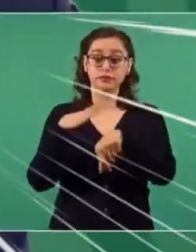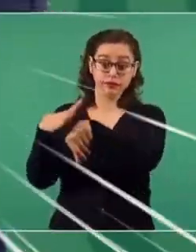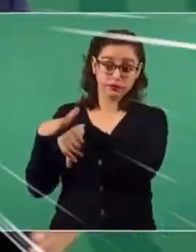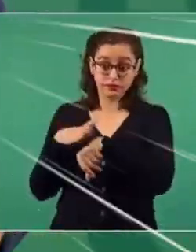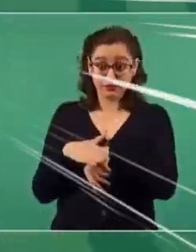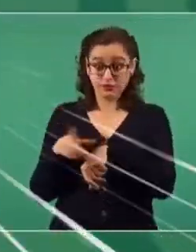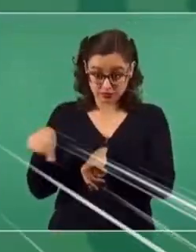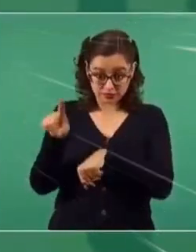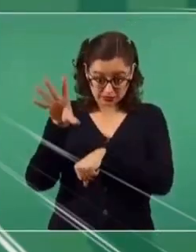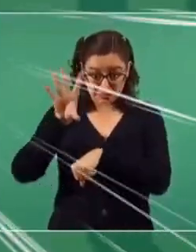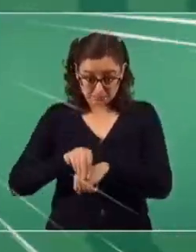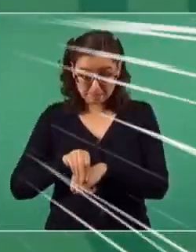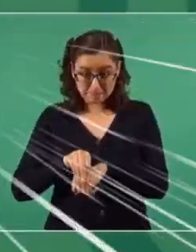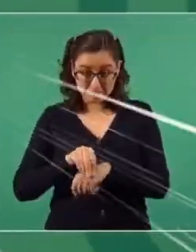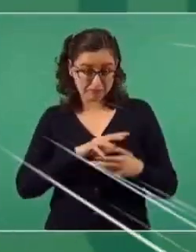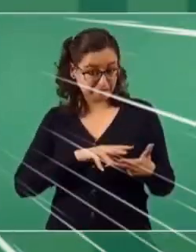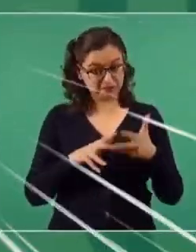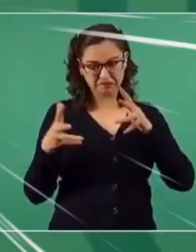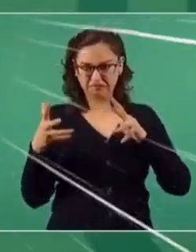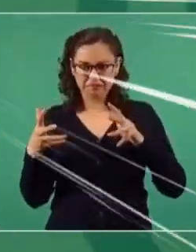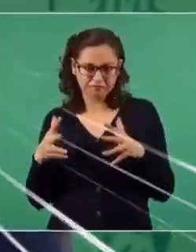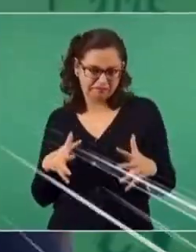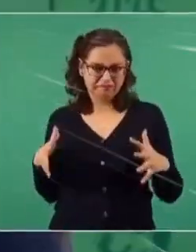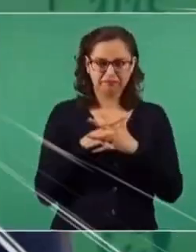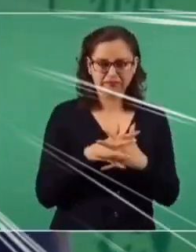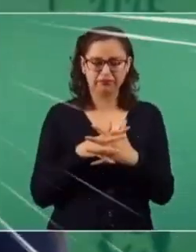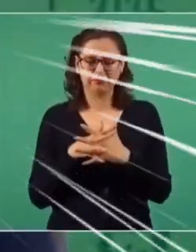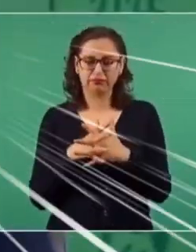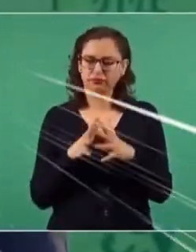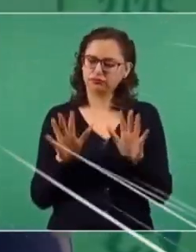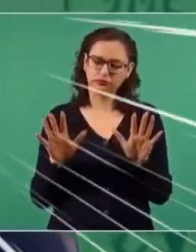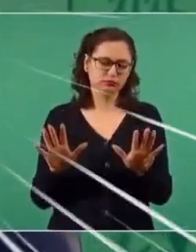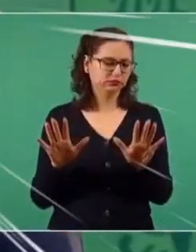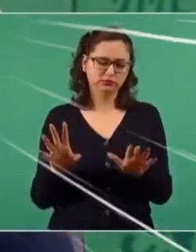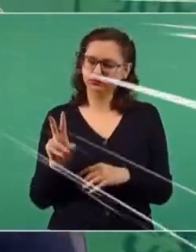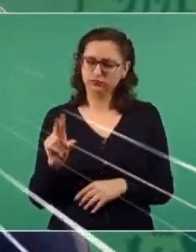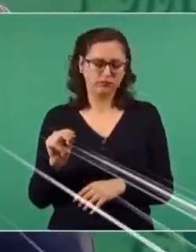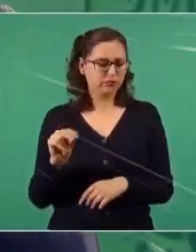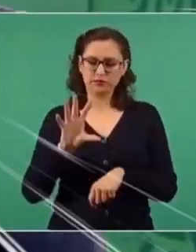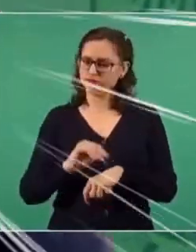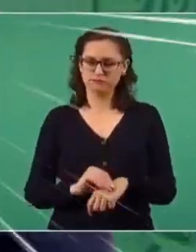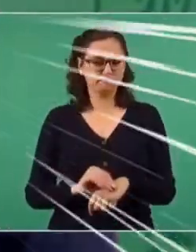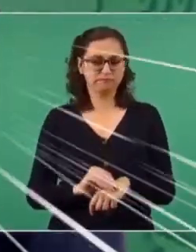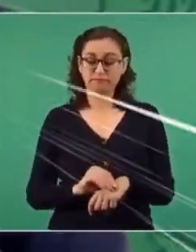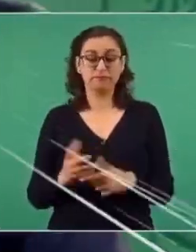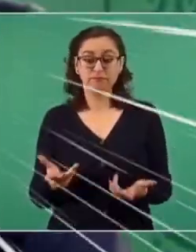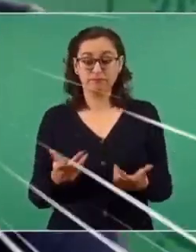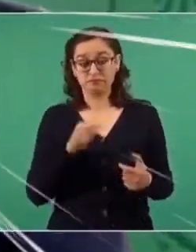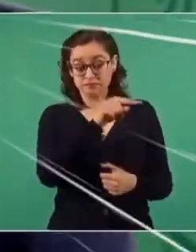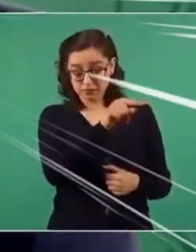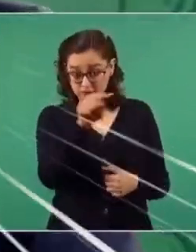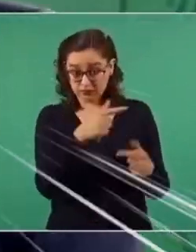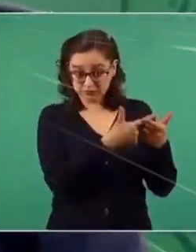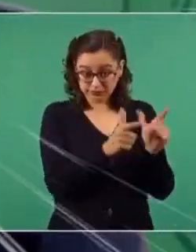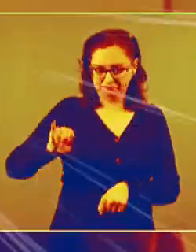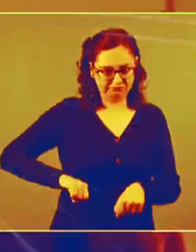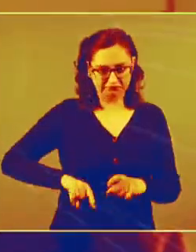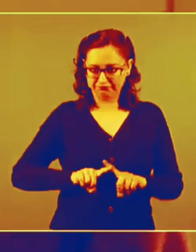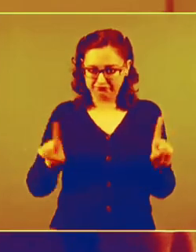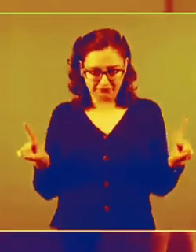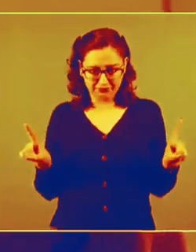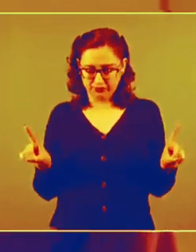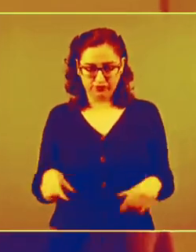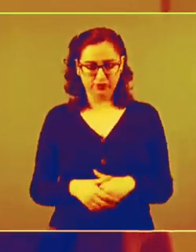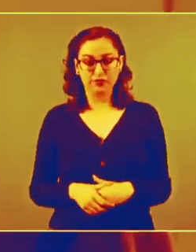se dejen arrastrar por quienes tienen otros intereses.